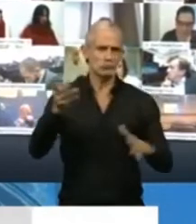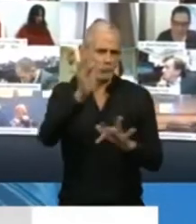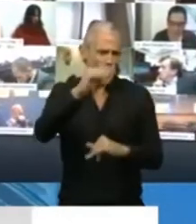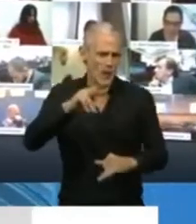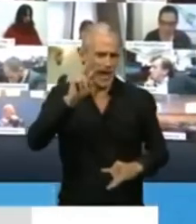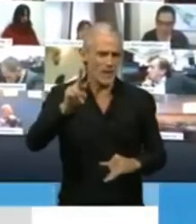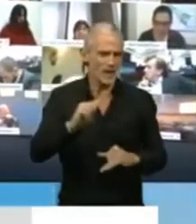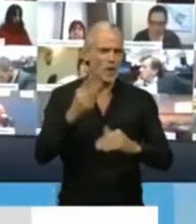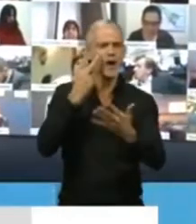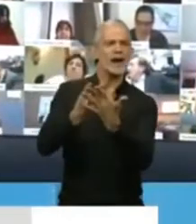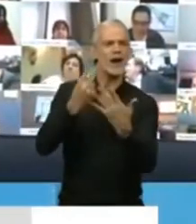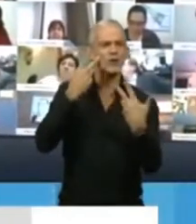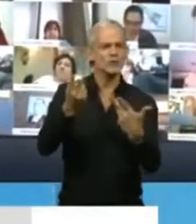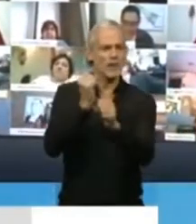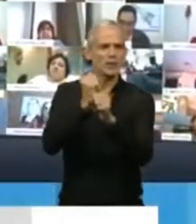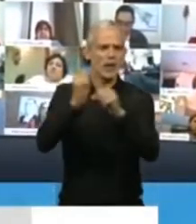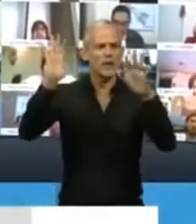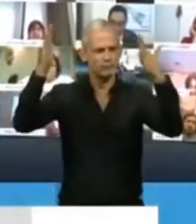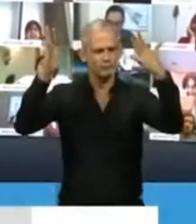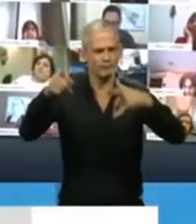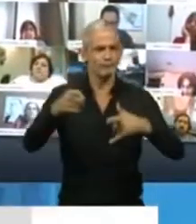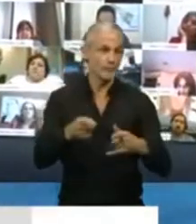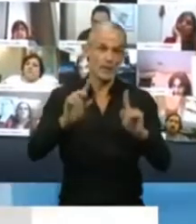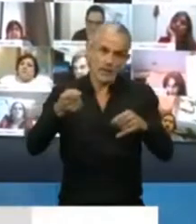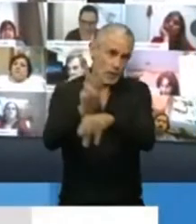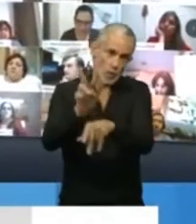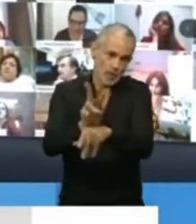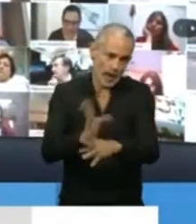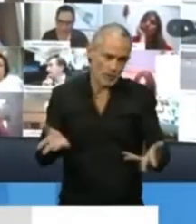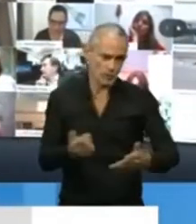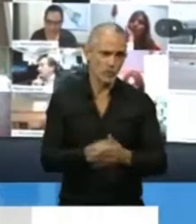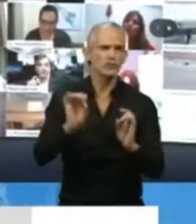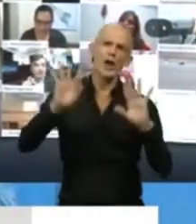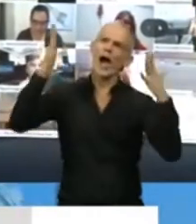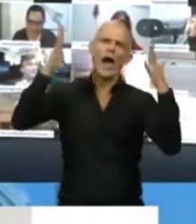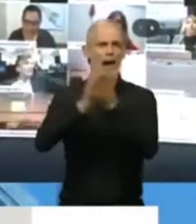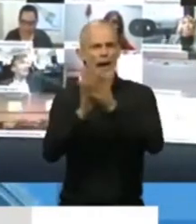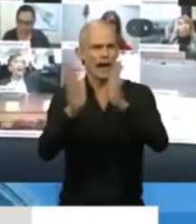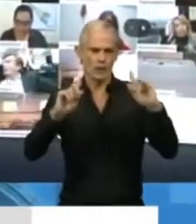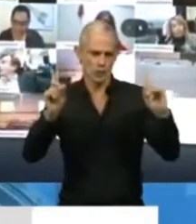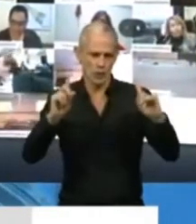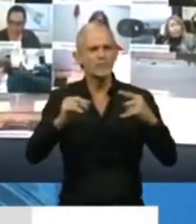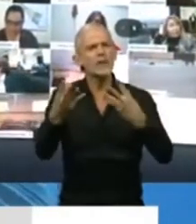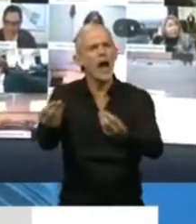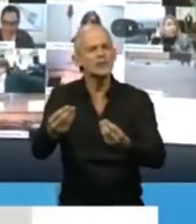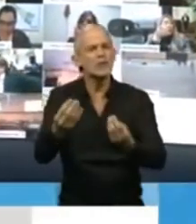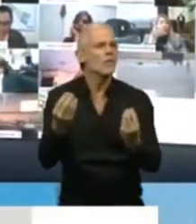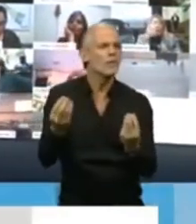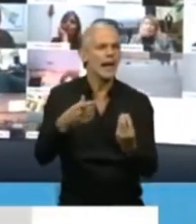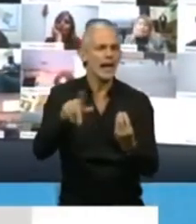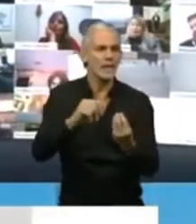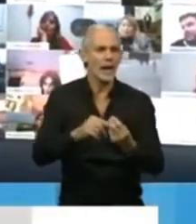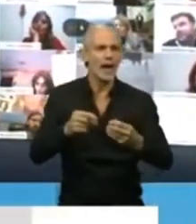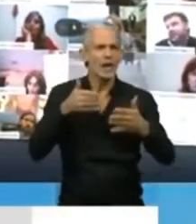día y el reconocimiento a su labor, pero también tenemos que cuidarlos. Tenemos que ayudarlos a no tener